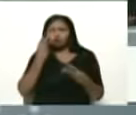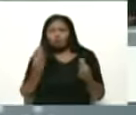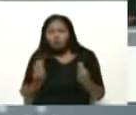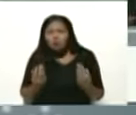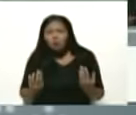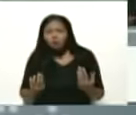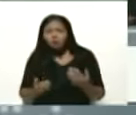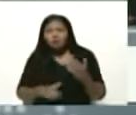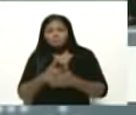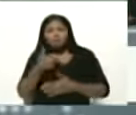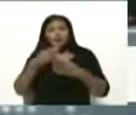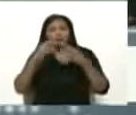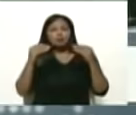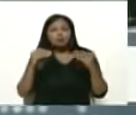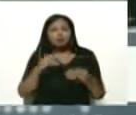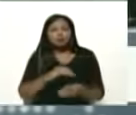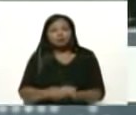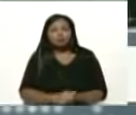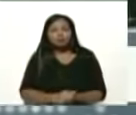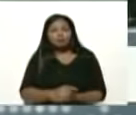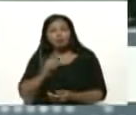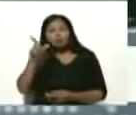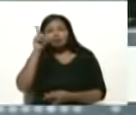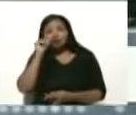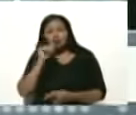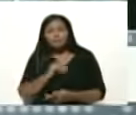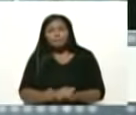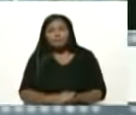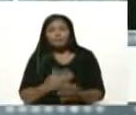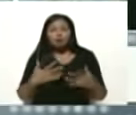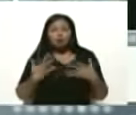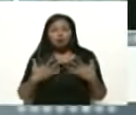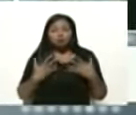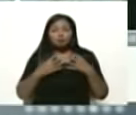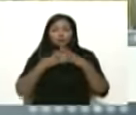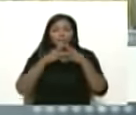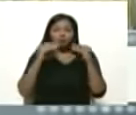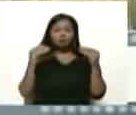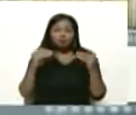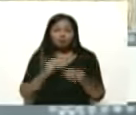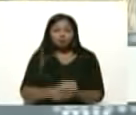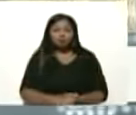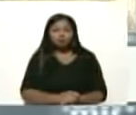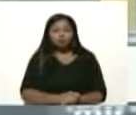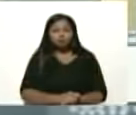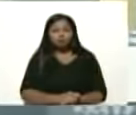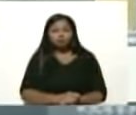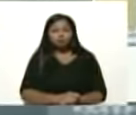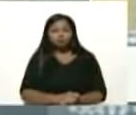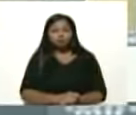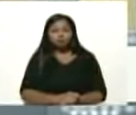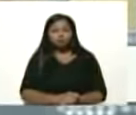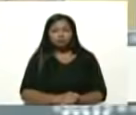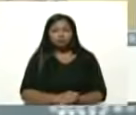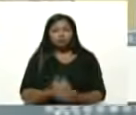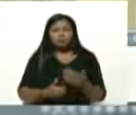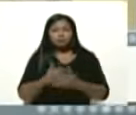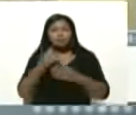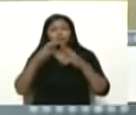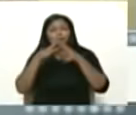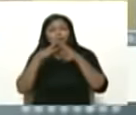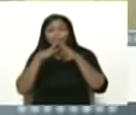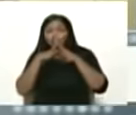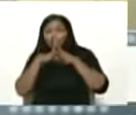más de todos el chino Can el más alegre el más humorista el más bromista de todos